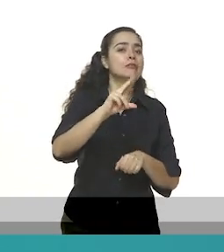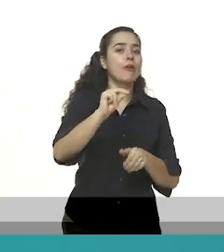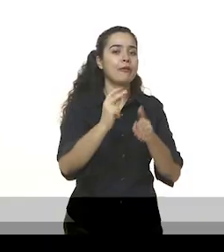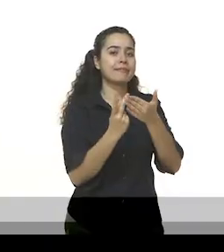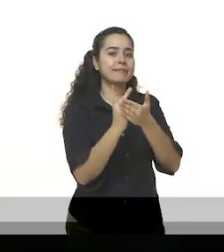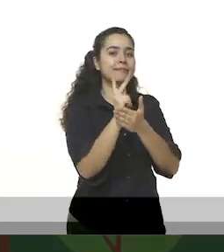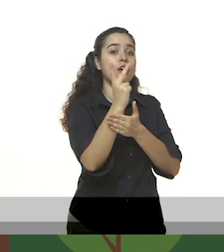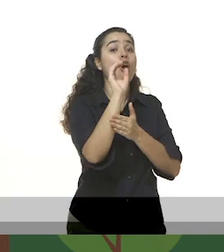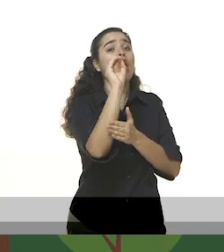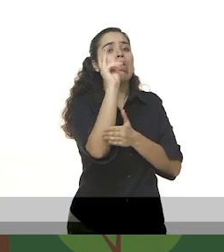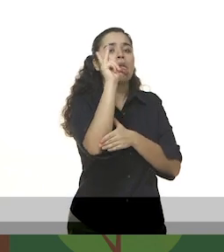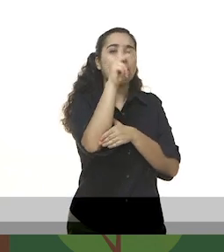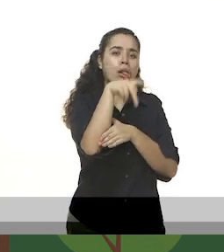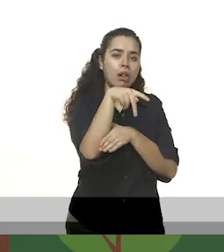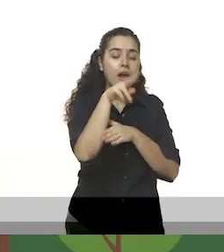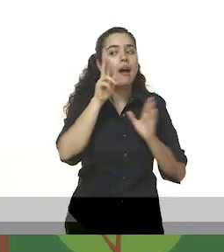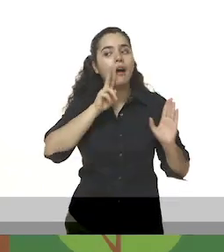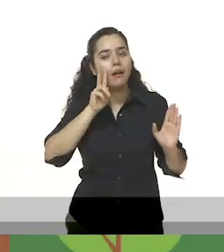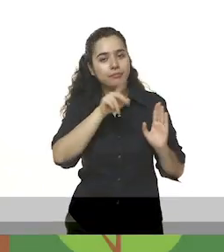plantitas.